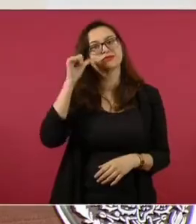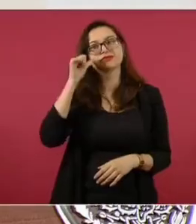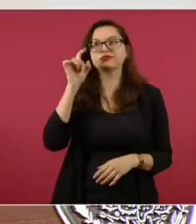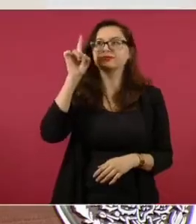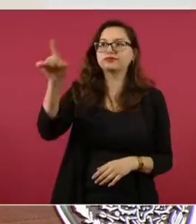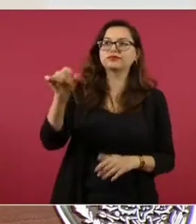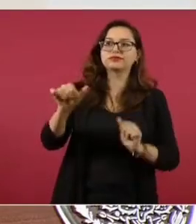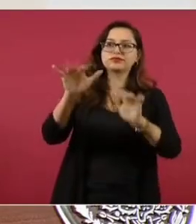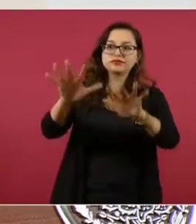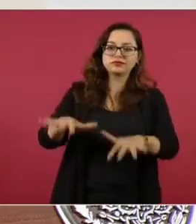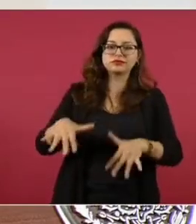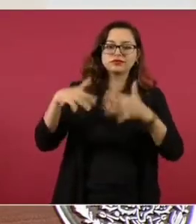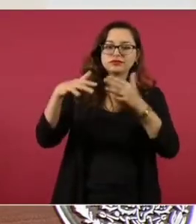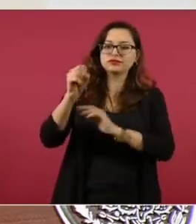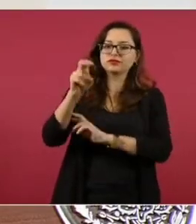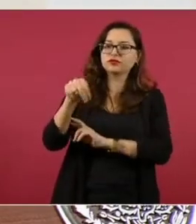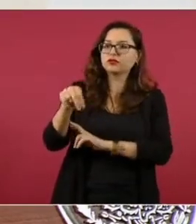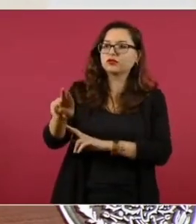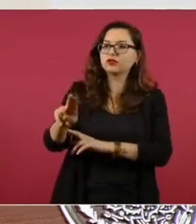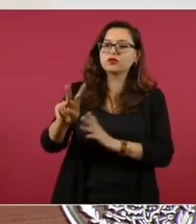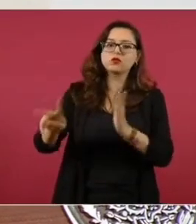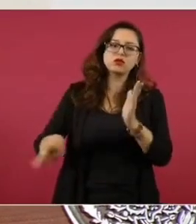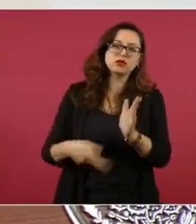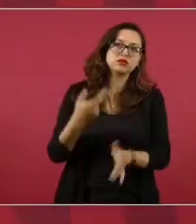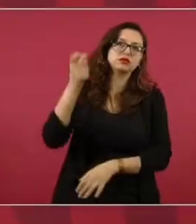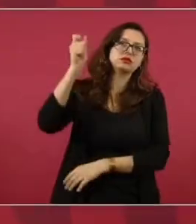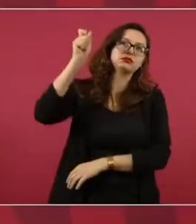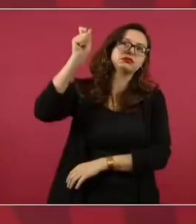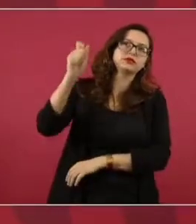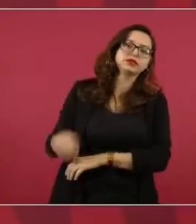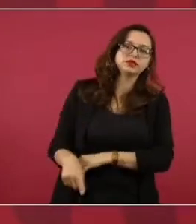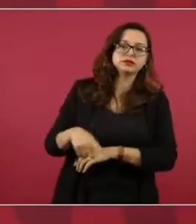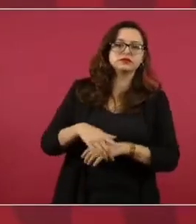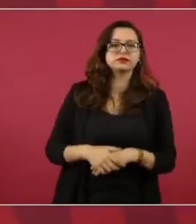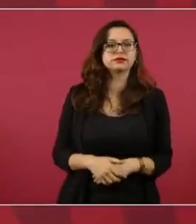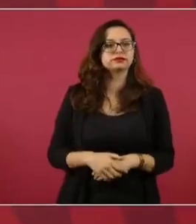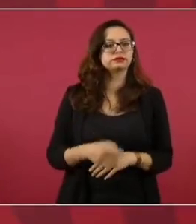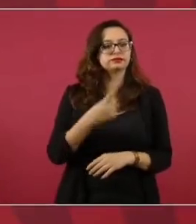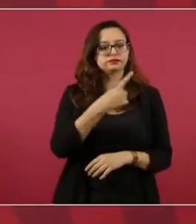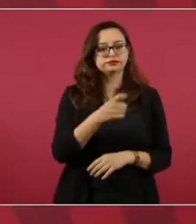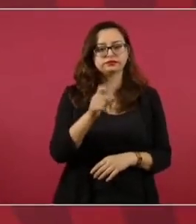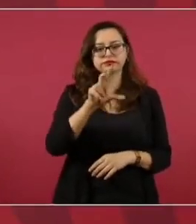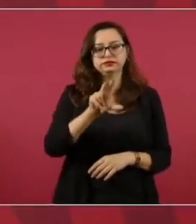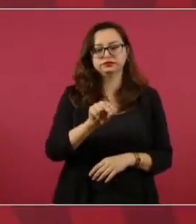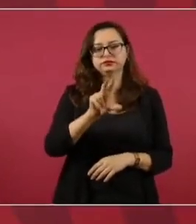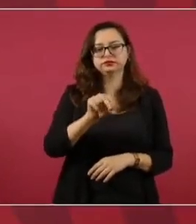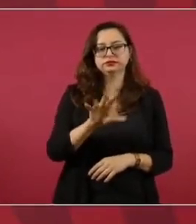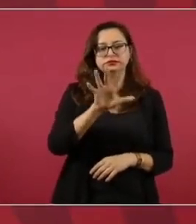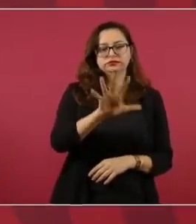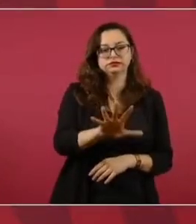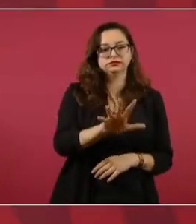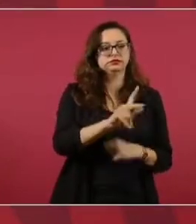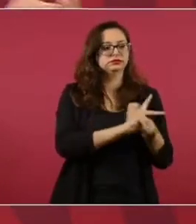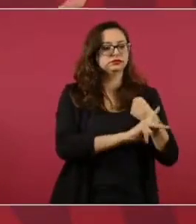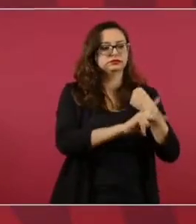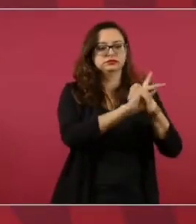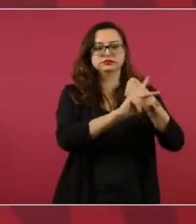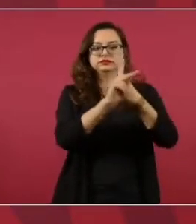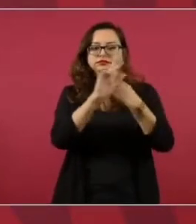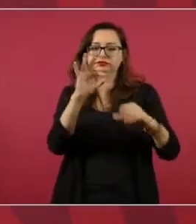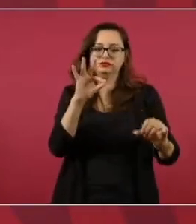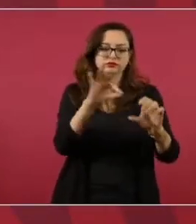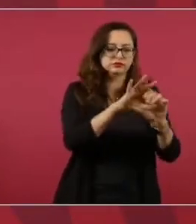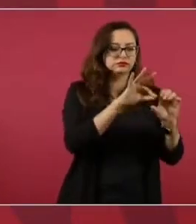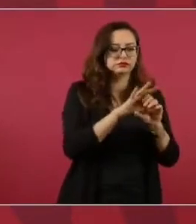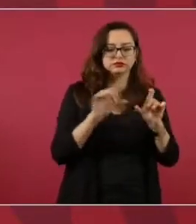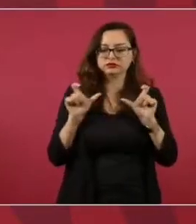185 votos para que se quite el bloqueo